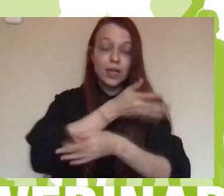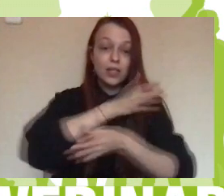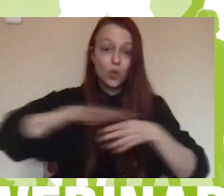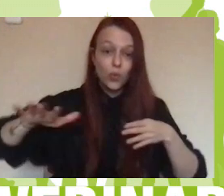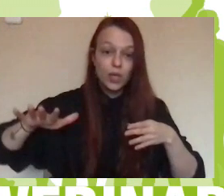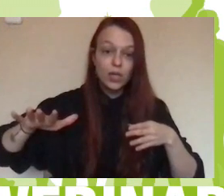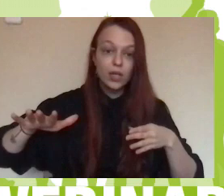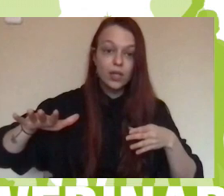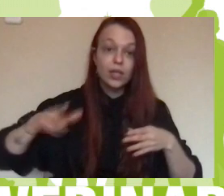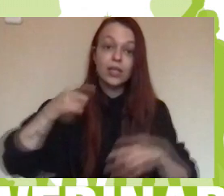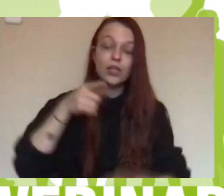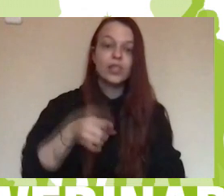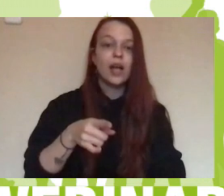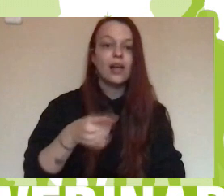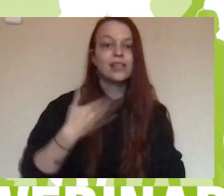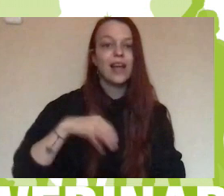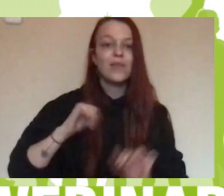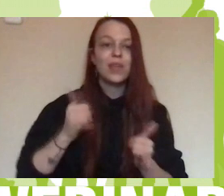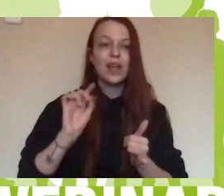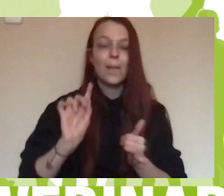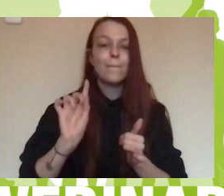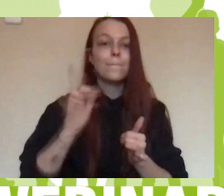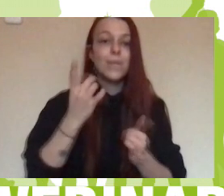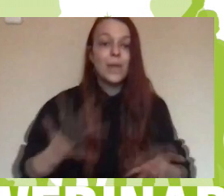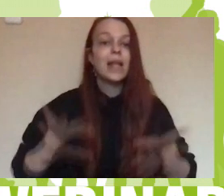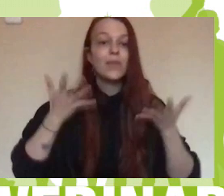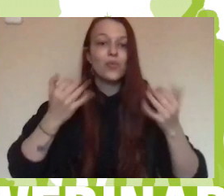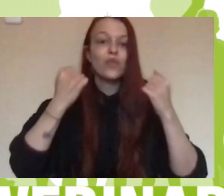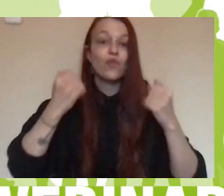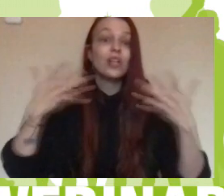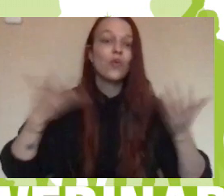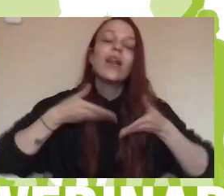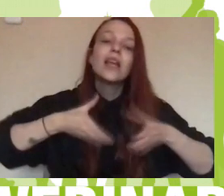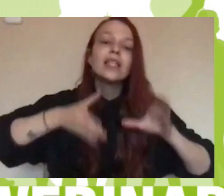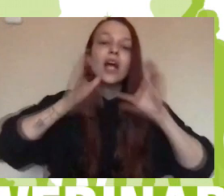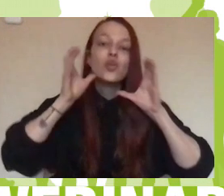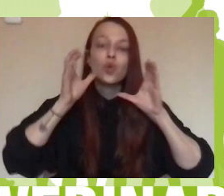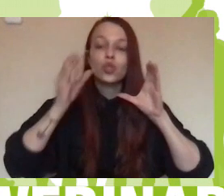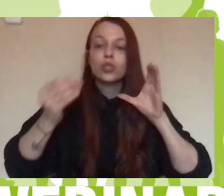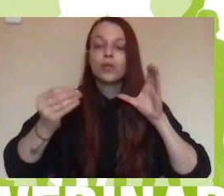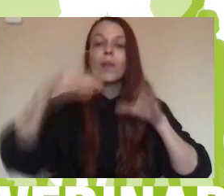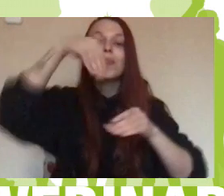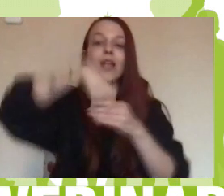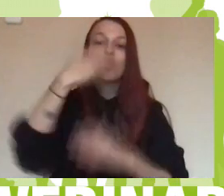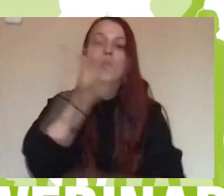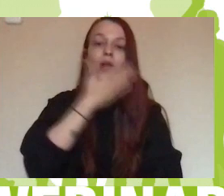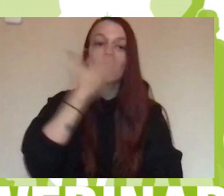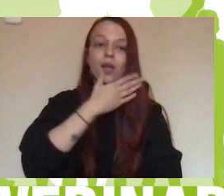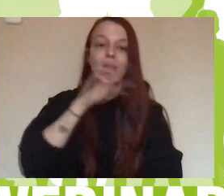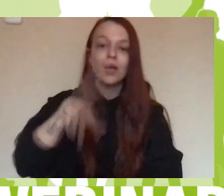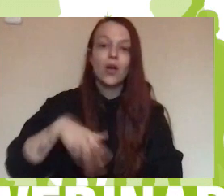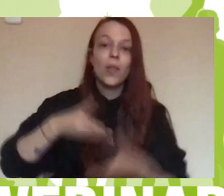impulso fuerte, que fue la creación de los desayunos escolares en el cole. Desayunos totalmente gratuitos,